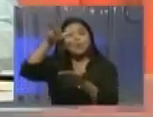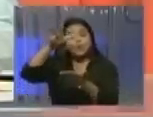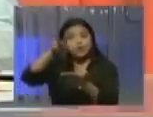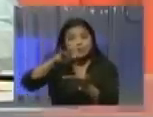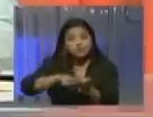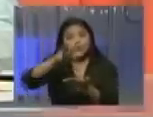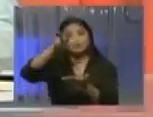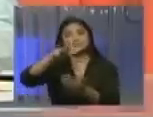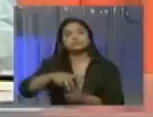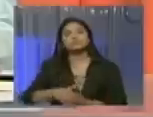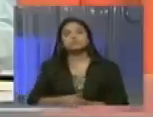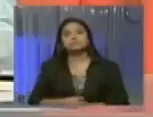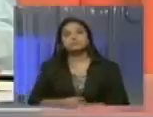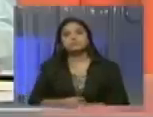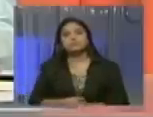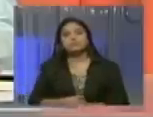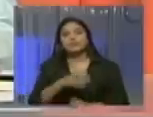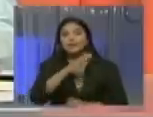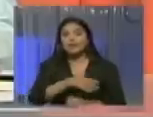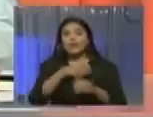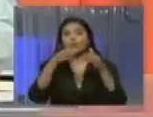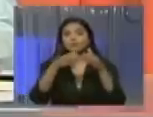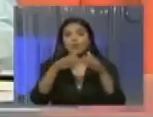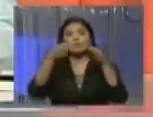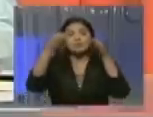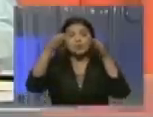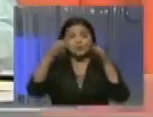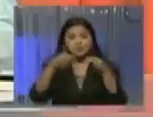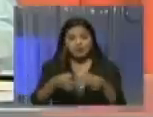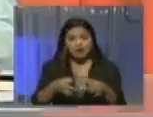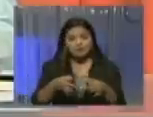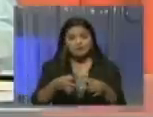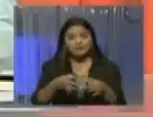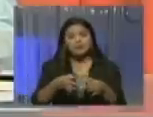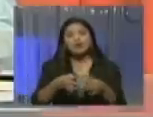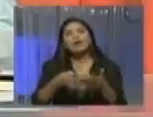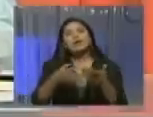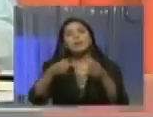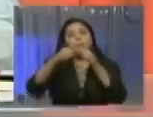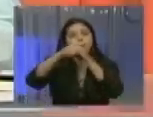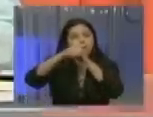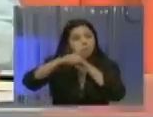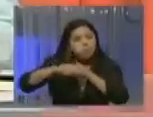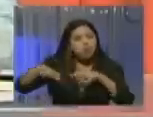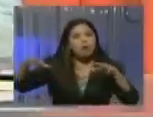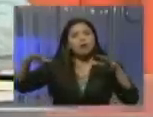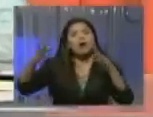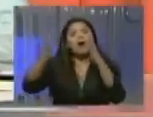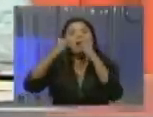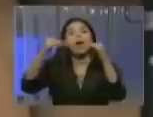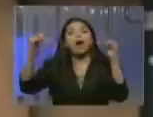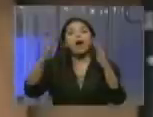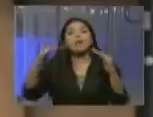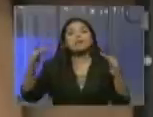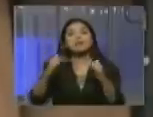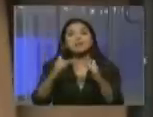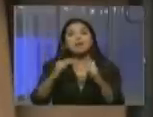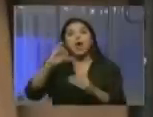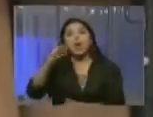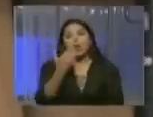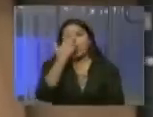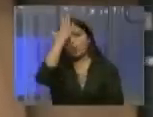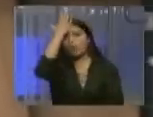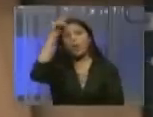por parte del Consejo de Seguridad de los bombardeos a Libia, fue Jordán